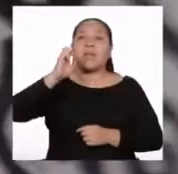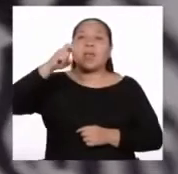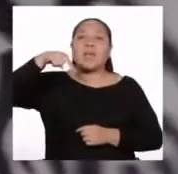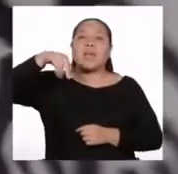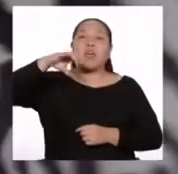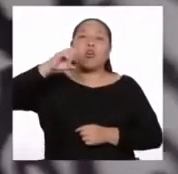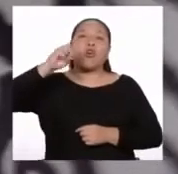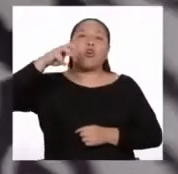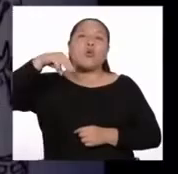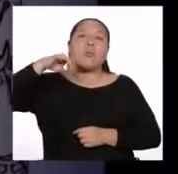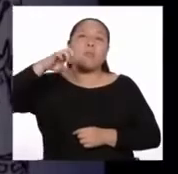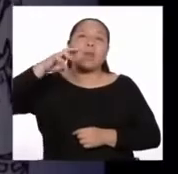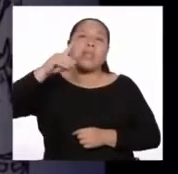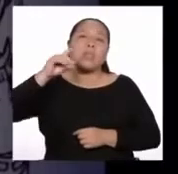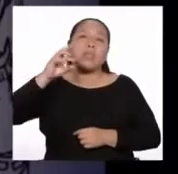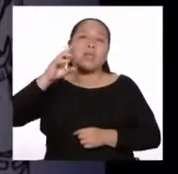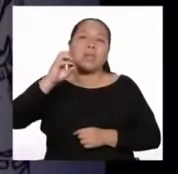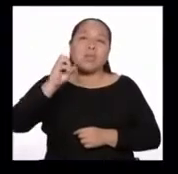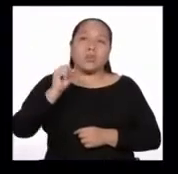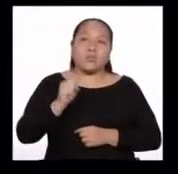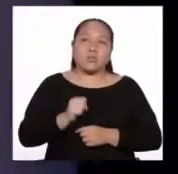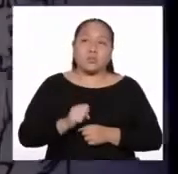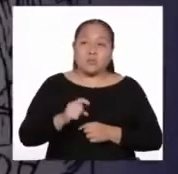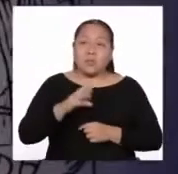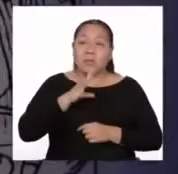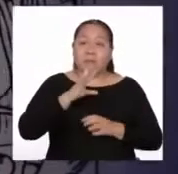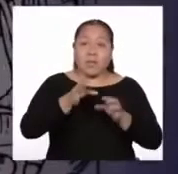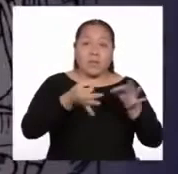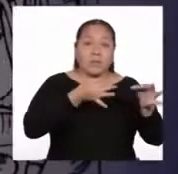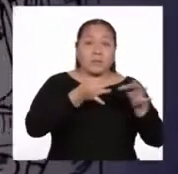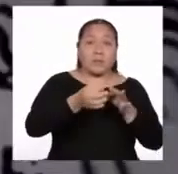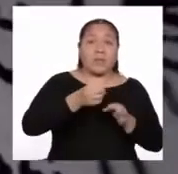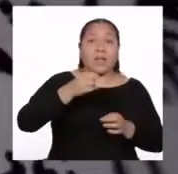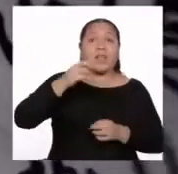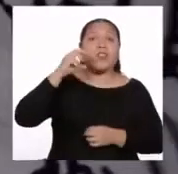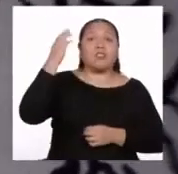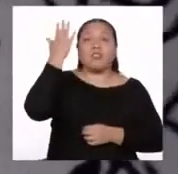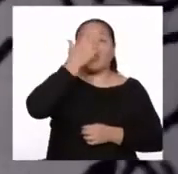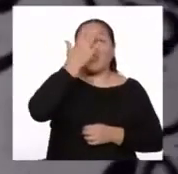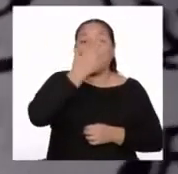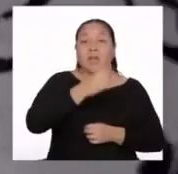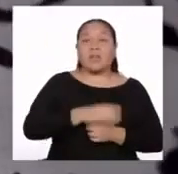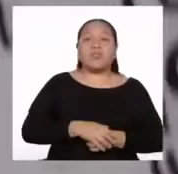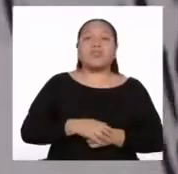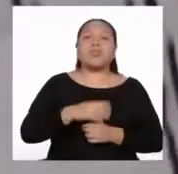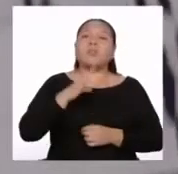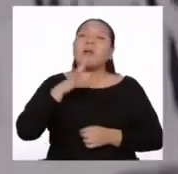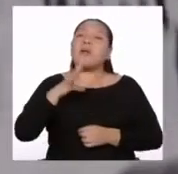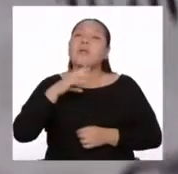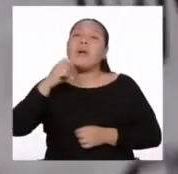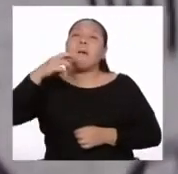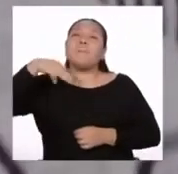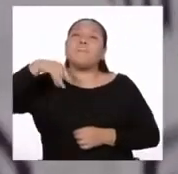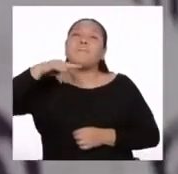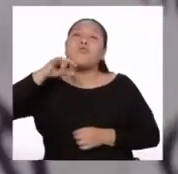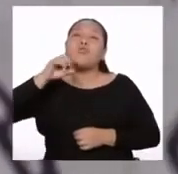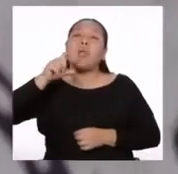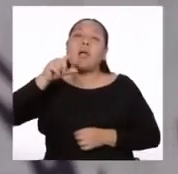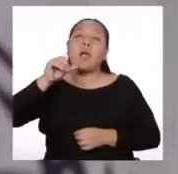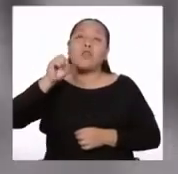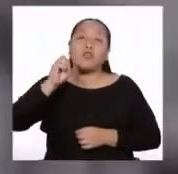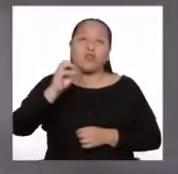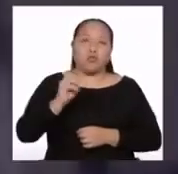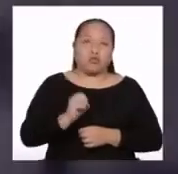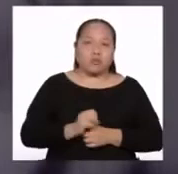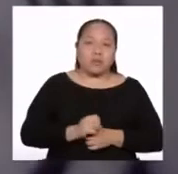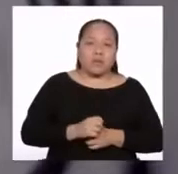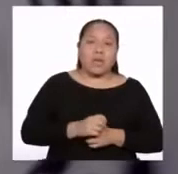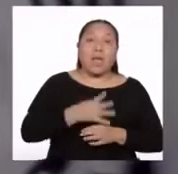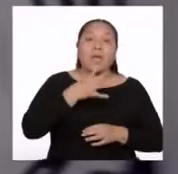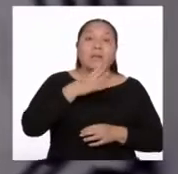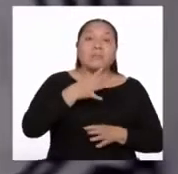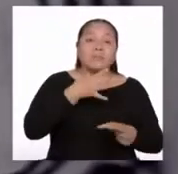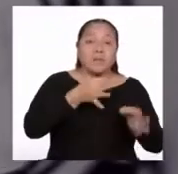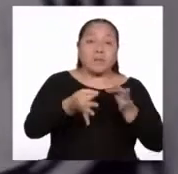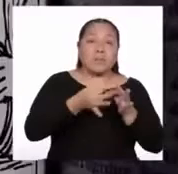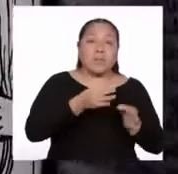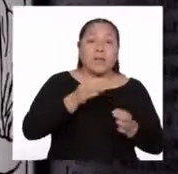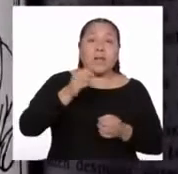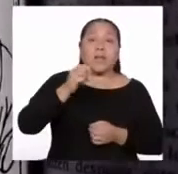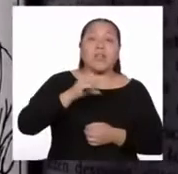va a hablar acerca de los negros, nos habla de los mulatos, nos habla de los criollos. Pero no solamente eso, está tan